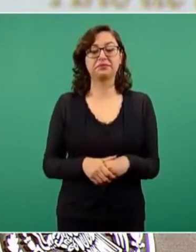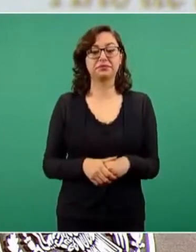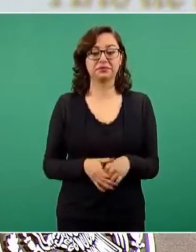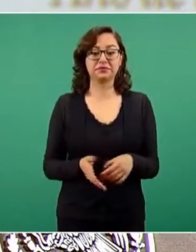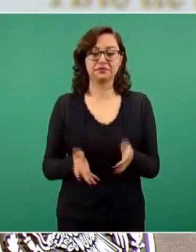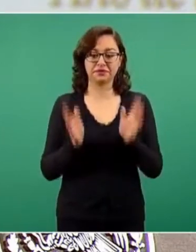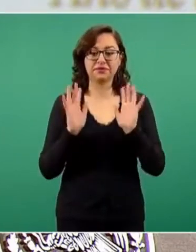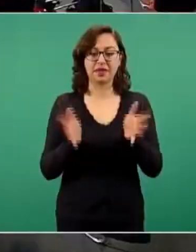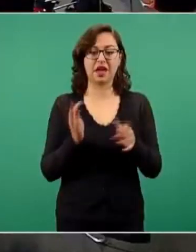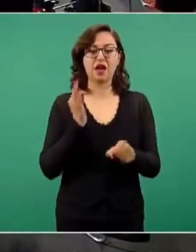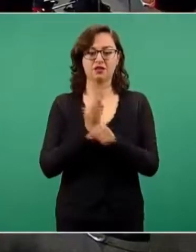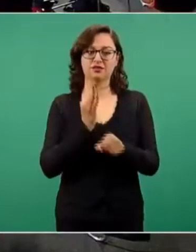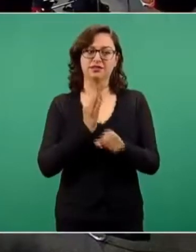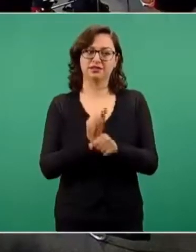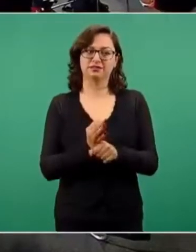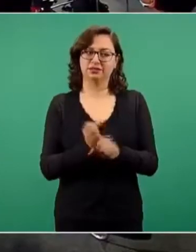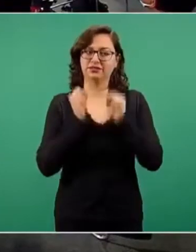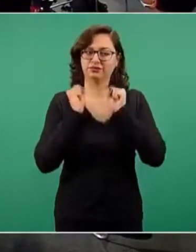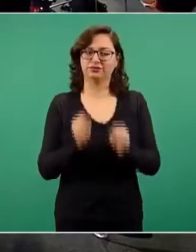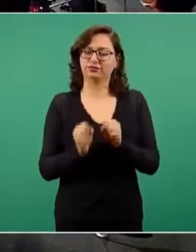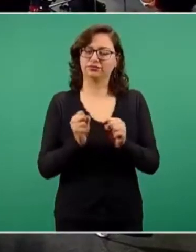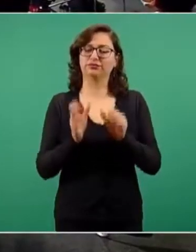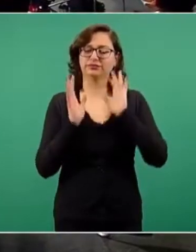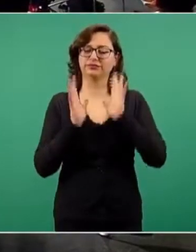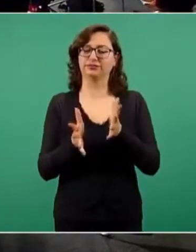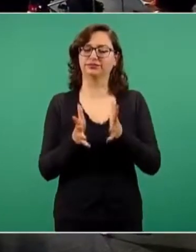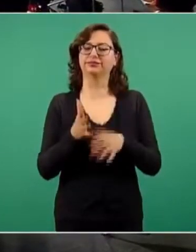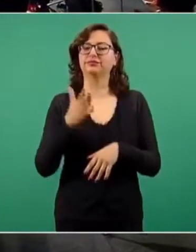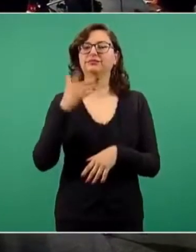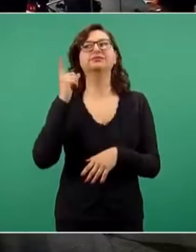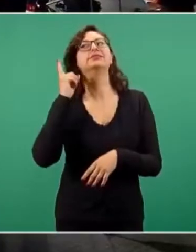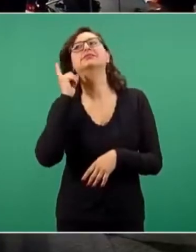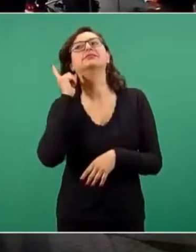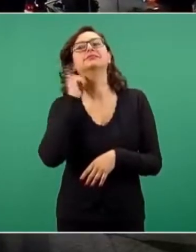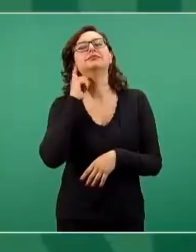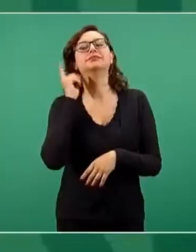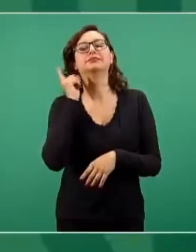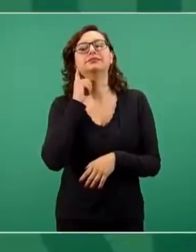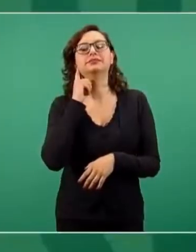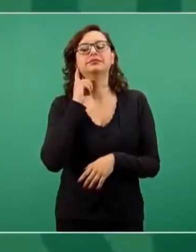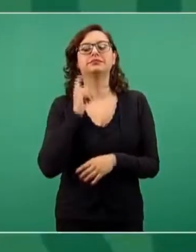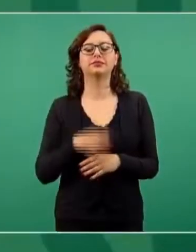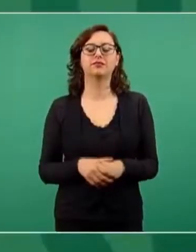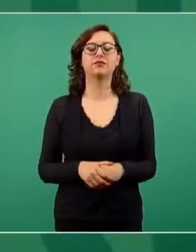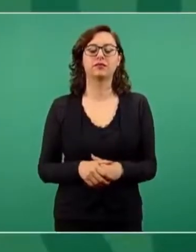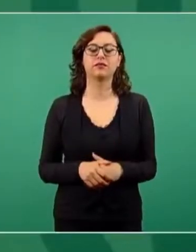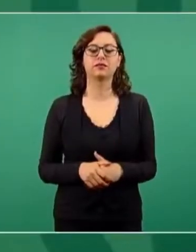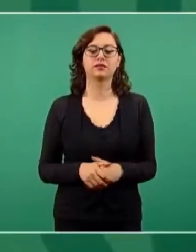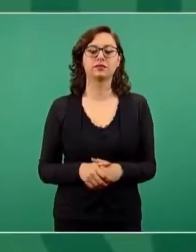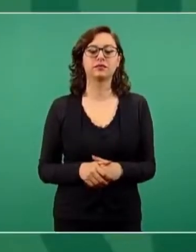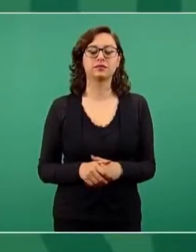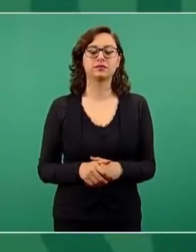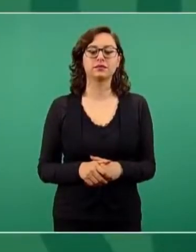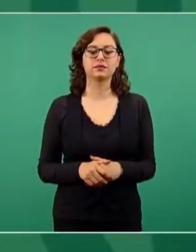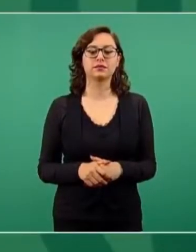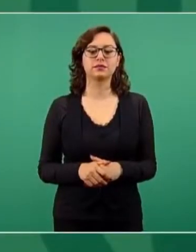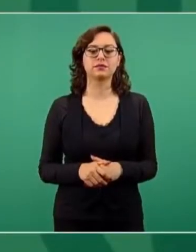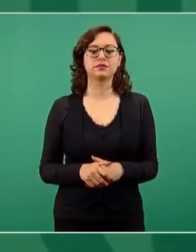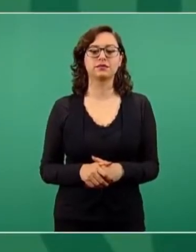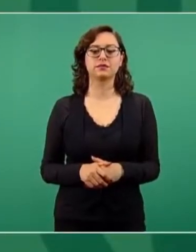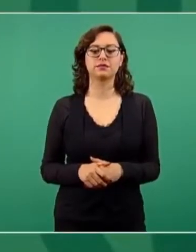así se va a enterar, no saben a lo mejor que